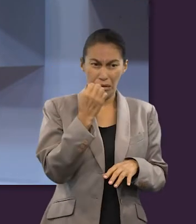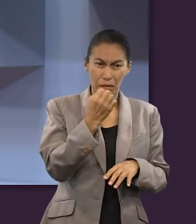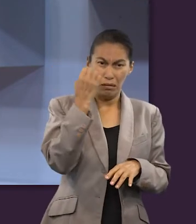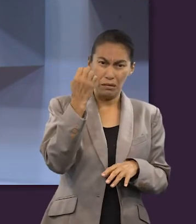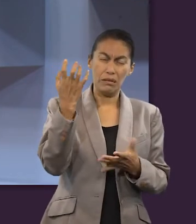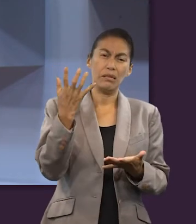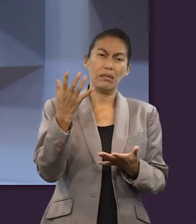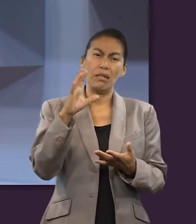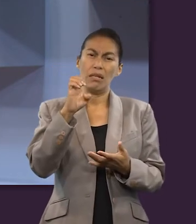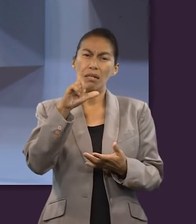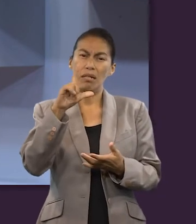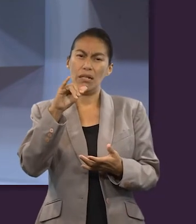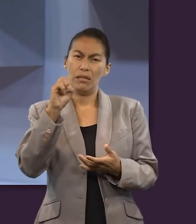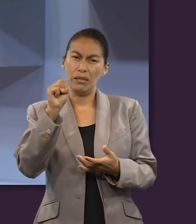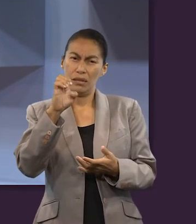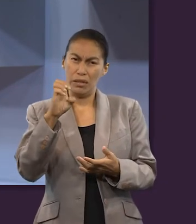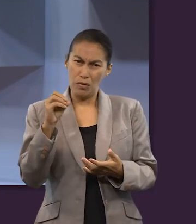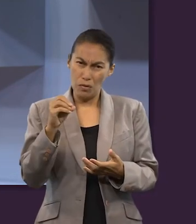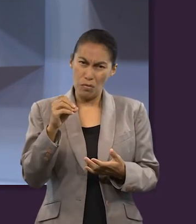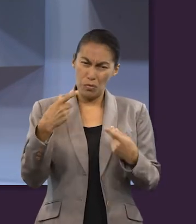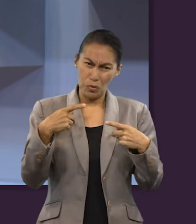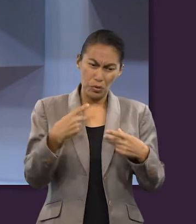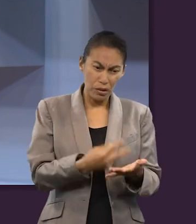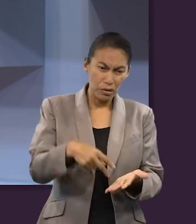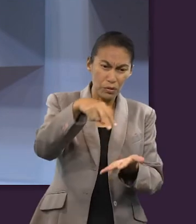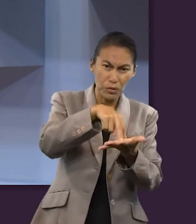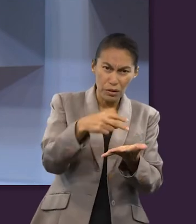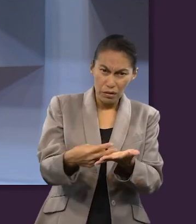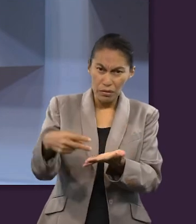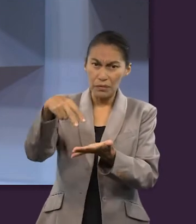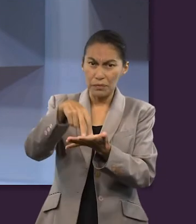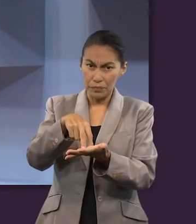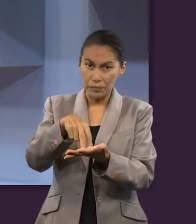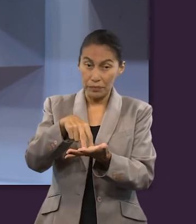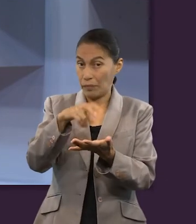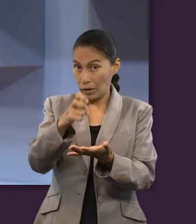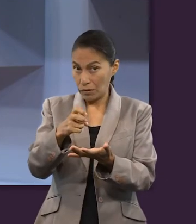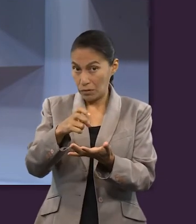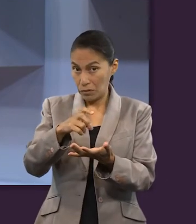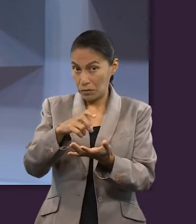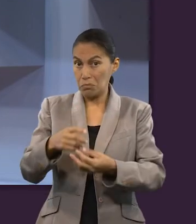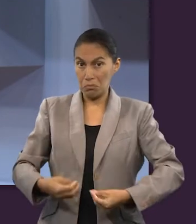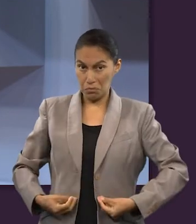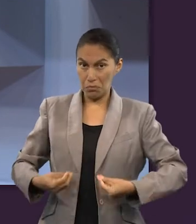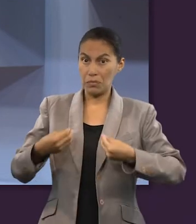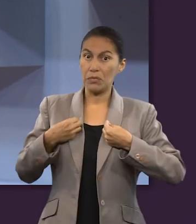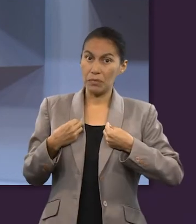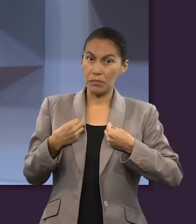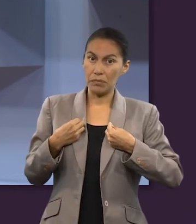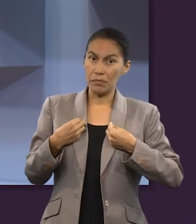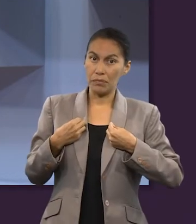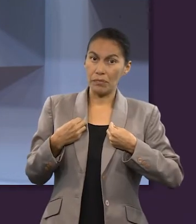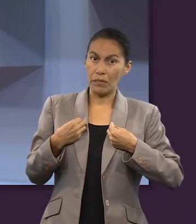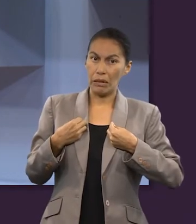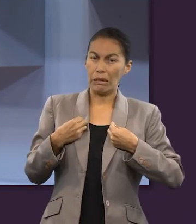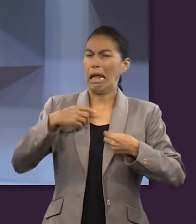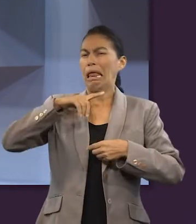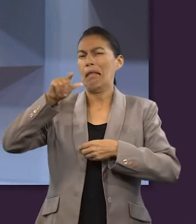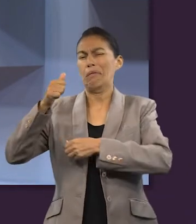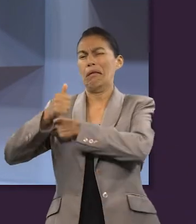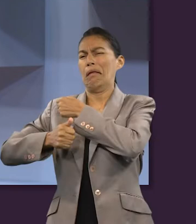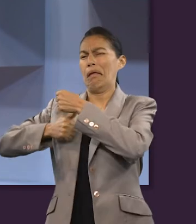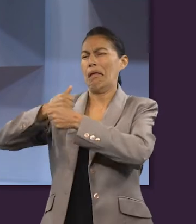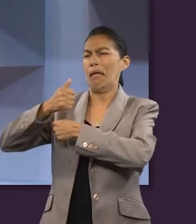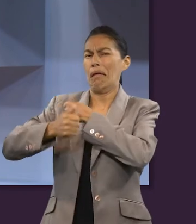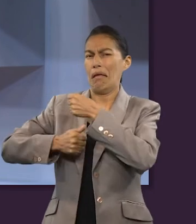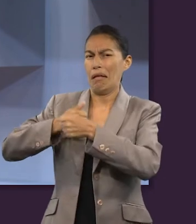resucitó Eliseo y Elías, que vimos hace unos días atrás, que no decían en la época de Jesús que todavía estaban vivos después de no